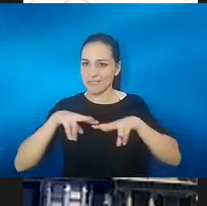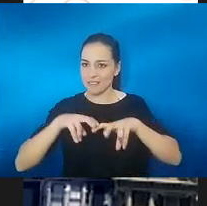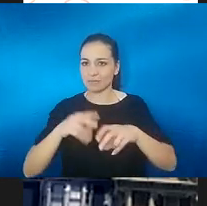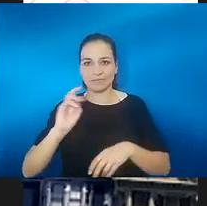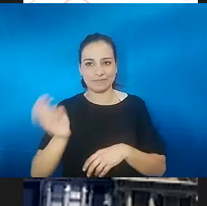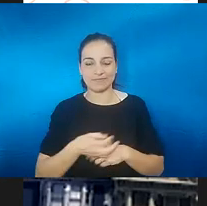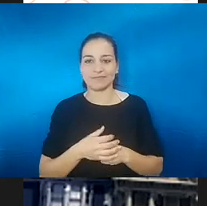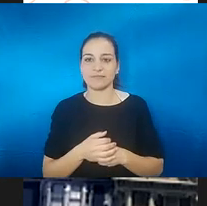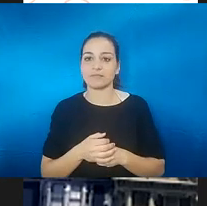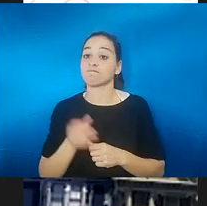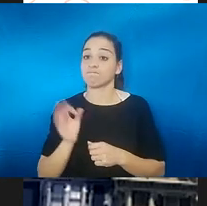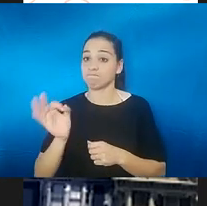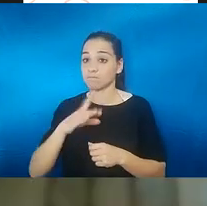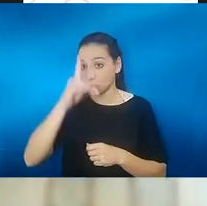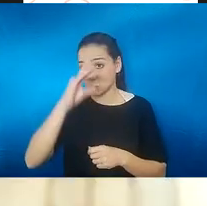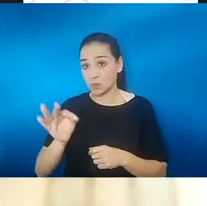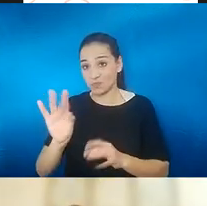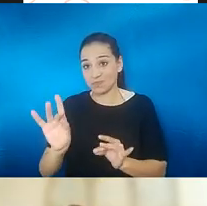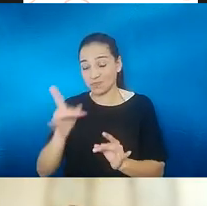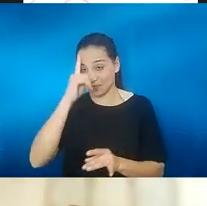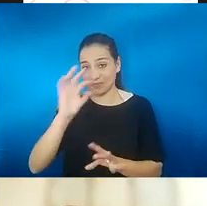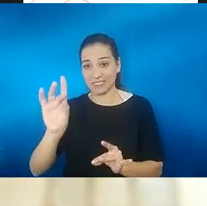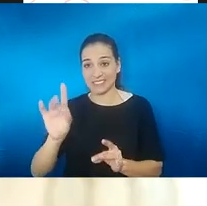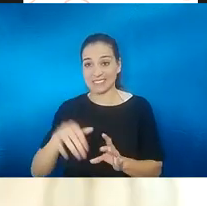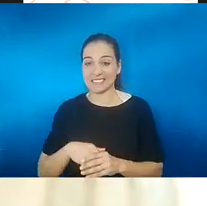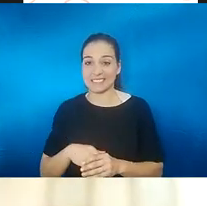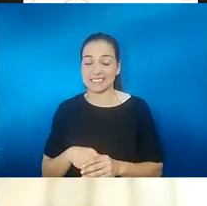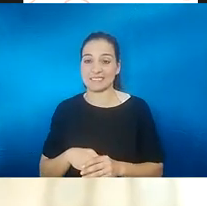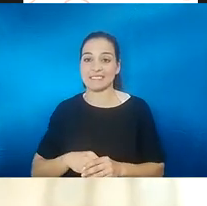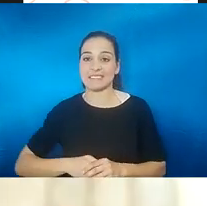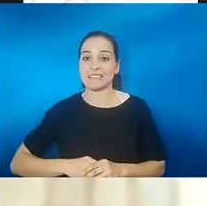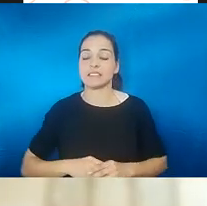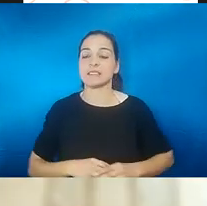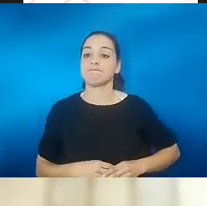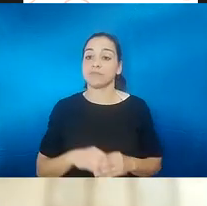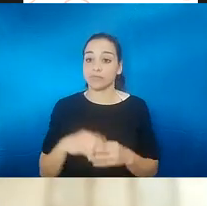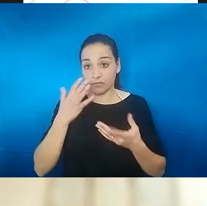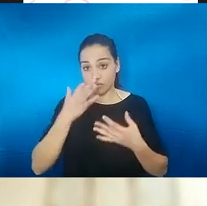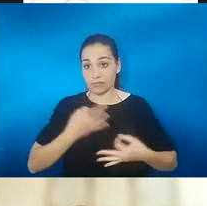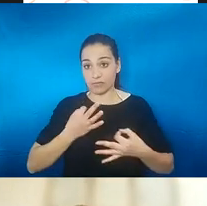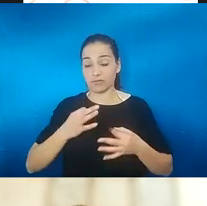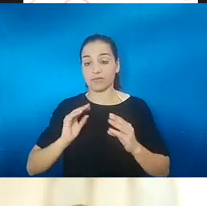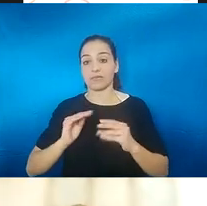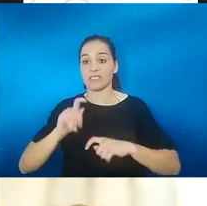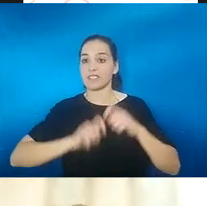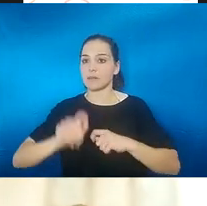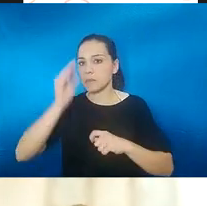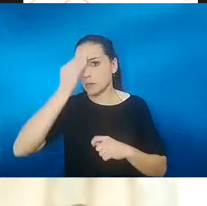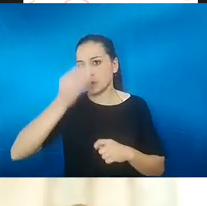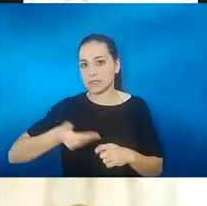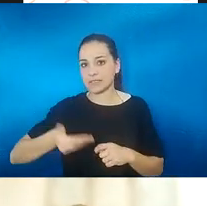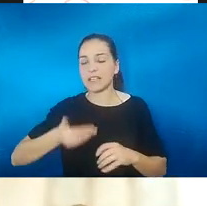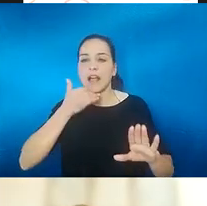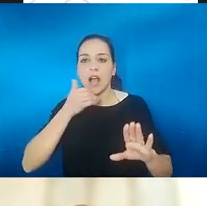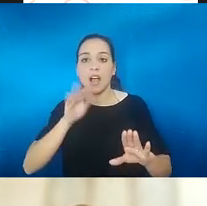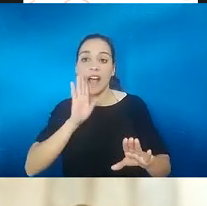Absolutamente, yo lo creo. Yo lo creo. Yo lo creo que también. No, realmente la asociación, creo que es importante. Hay algo muy importante que